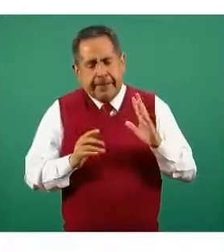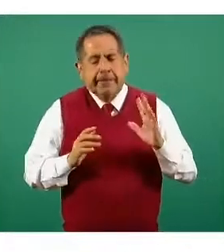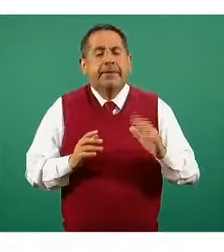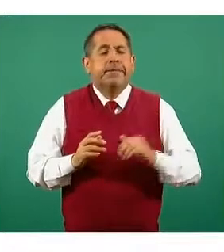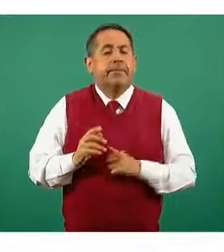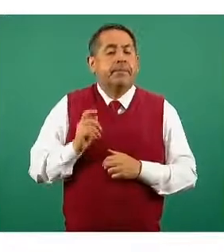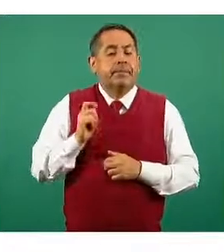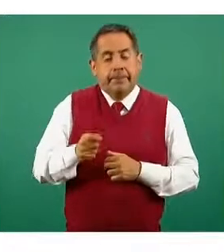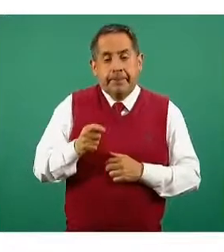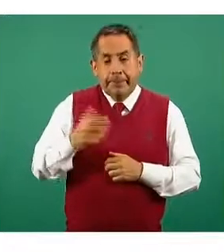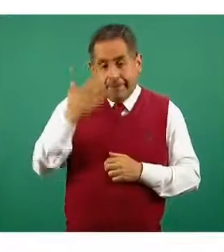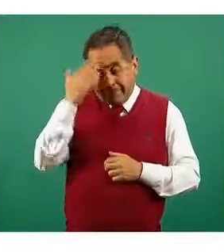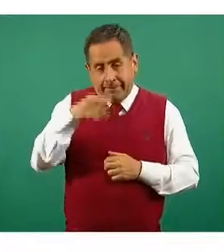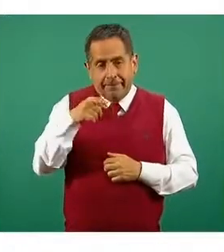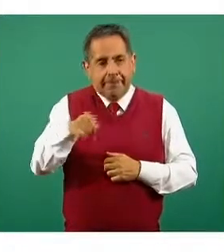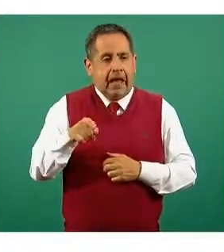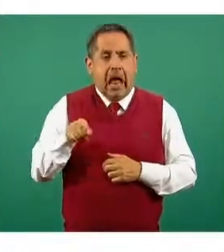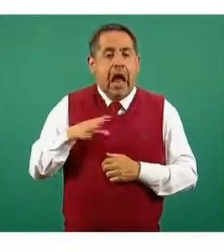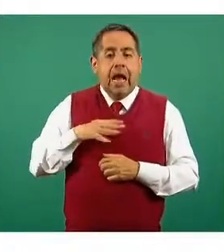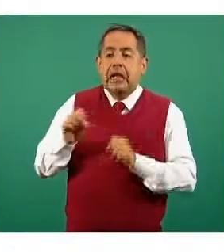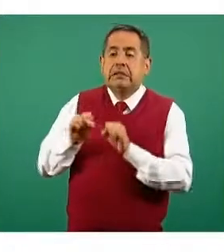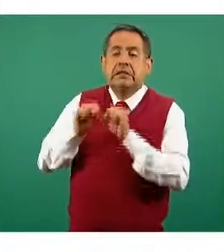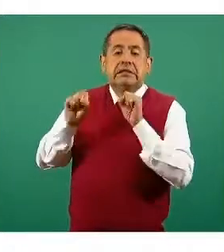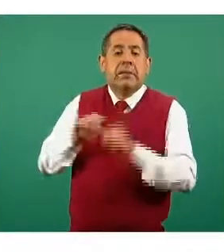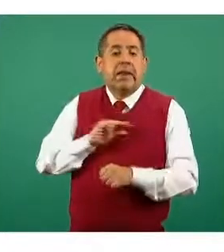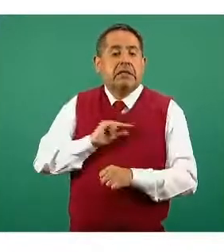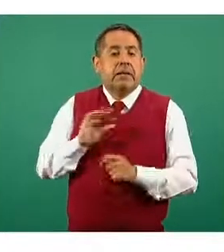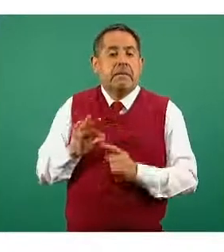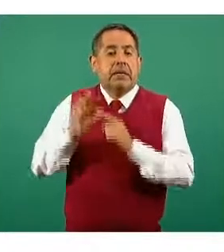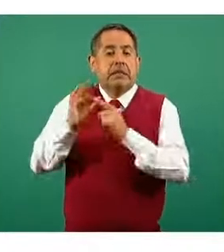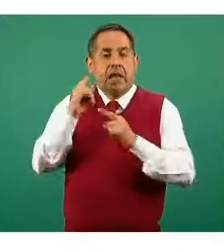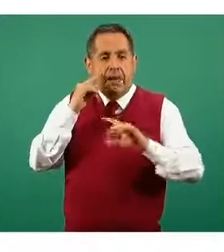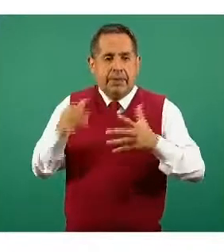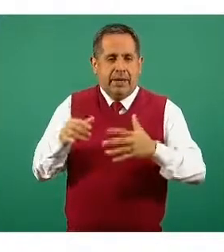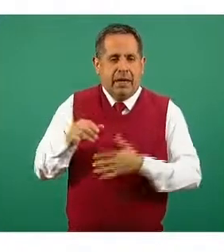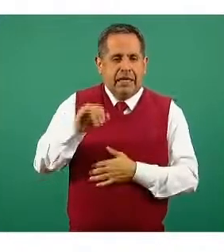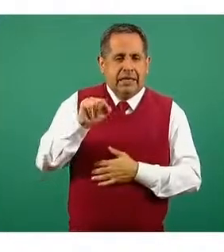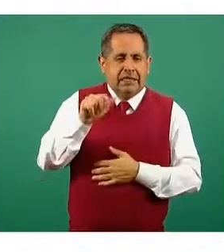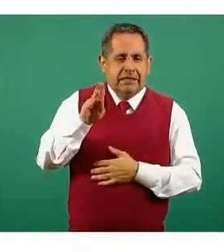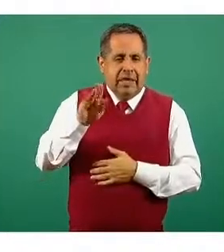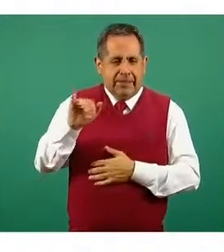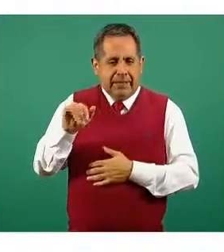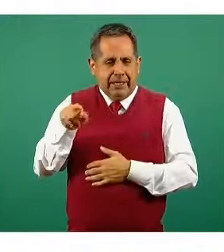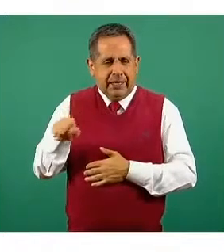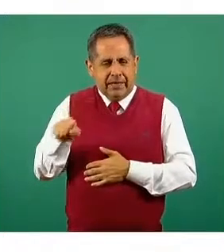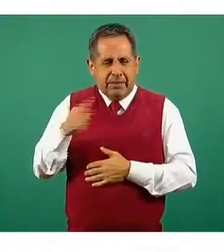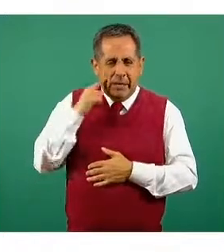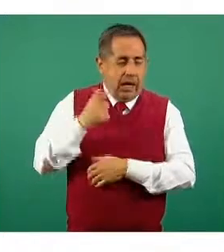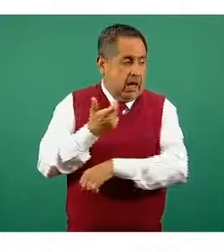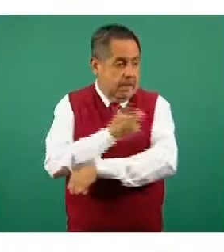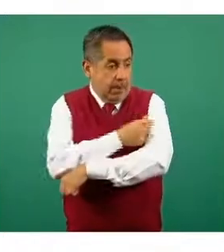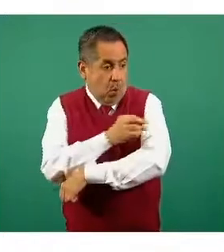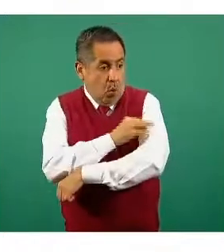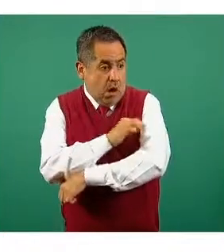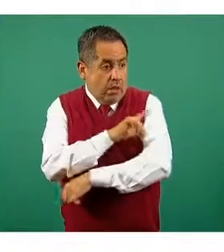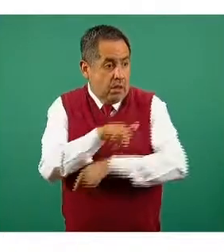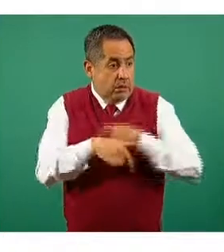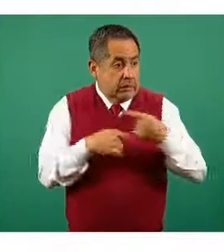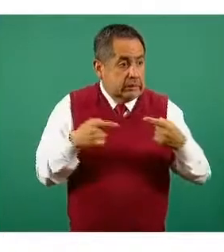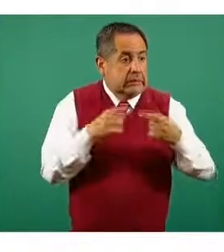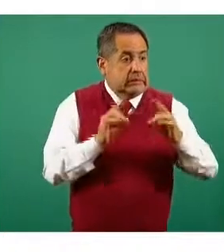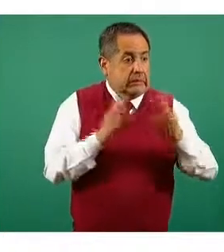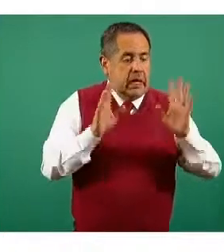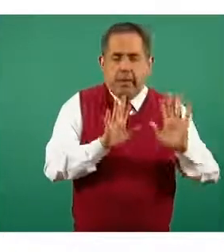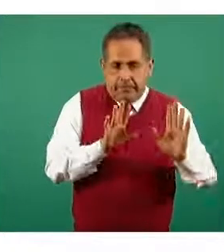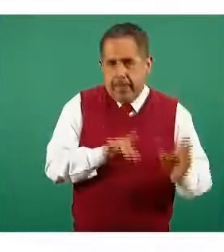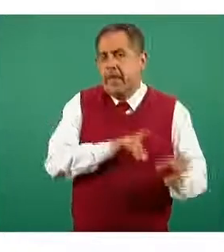como vimos, también tiene un sistema especial para los SAVI, los eventos supuestamente atribuibles a vacunación. También tiene un sistema